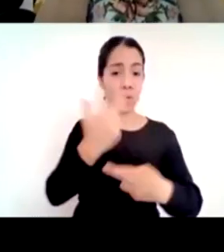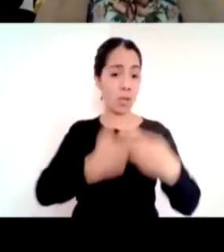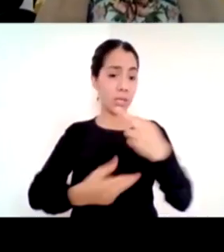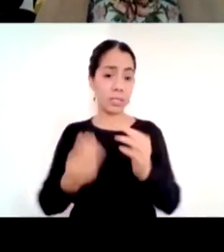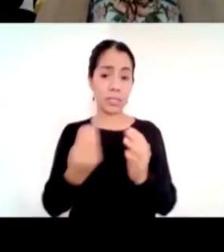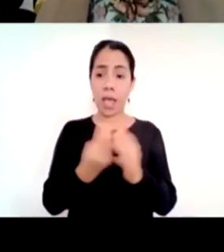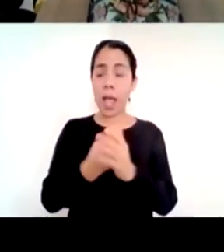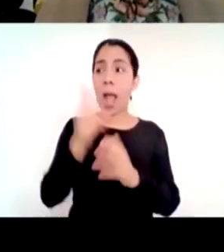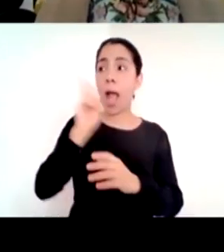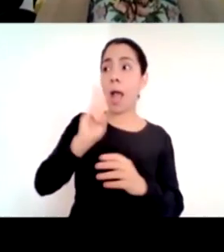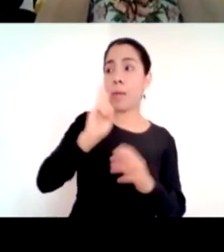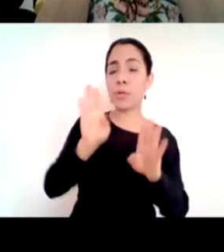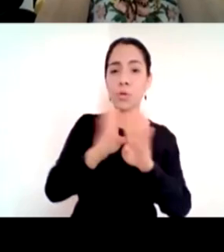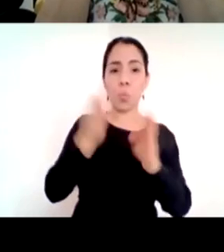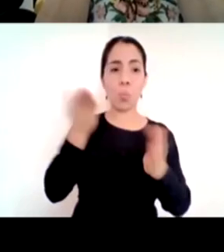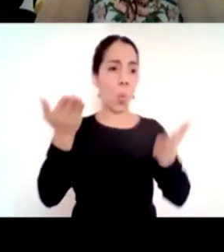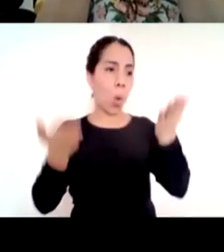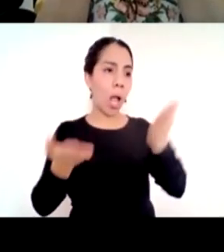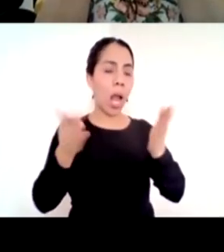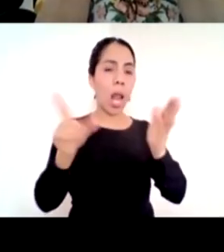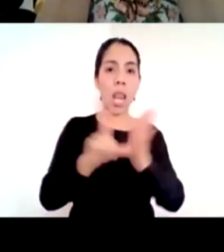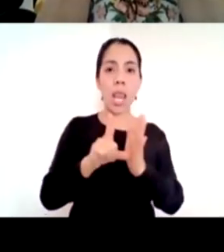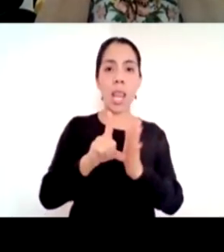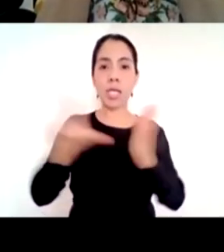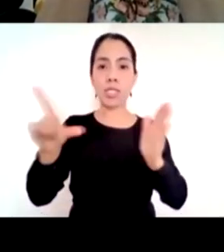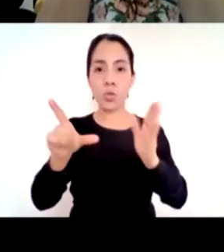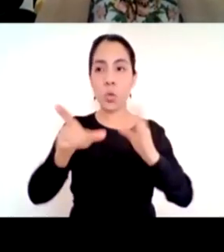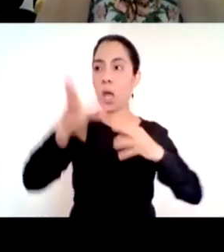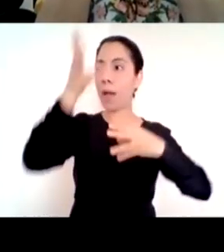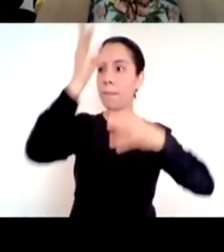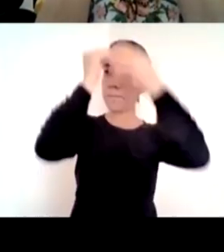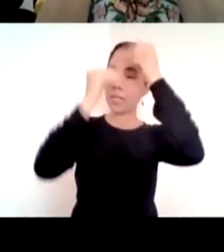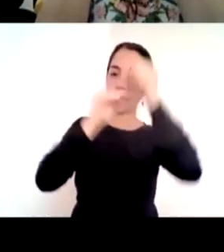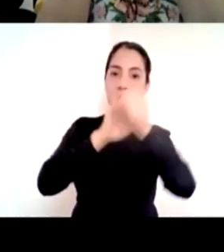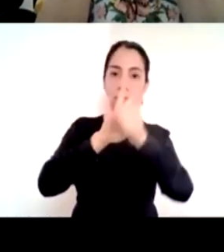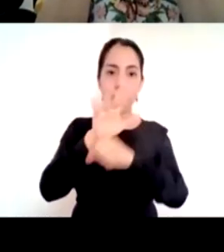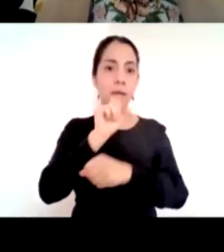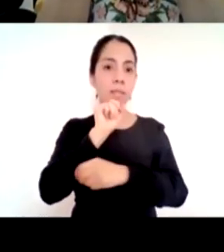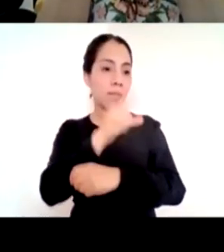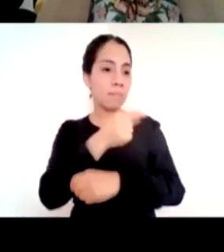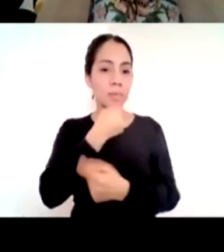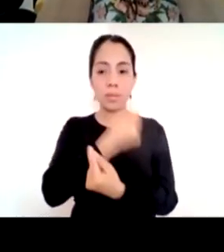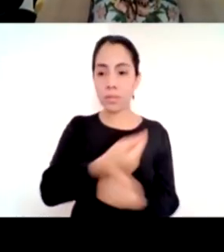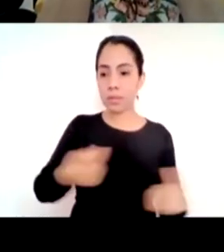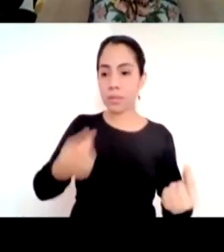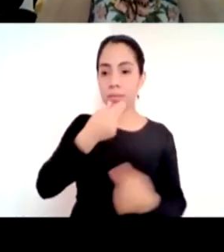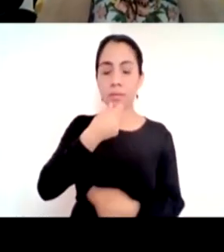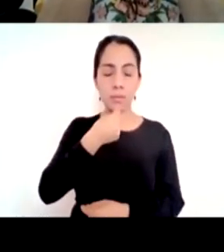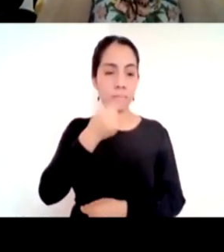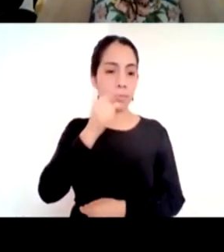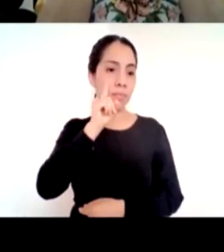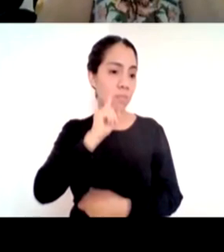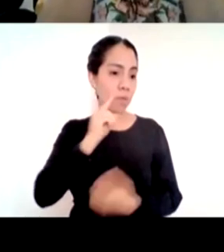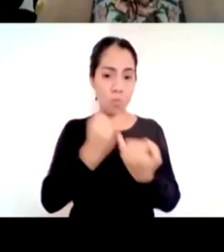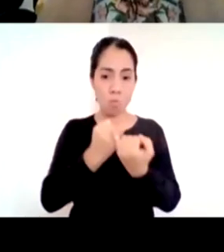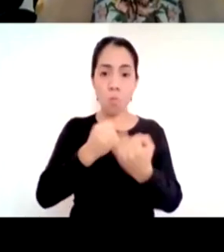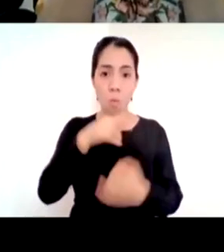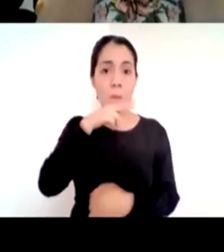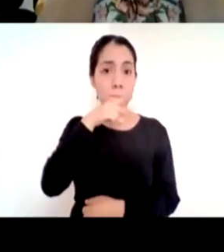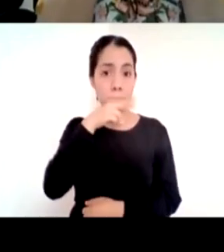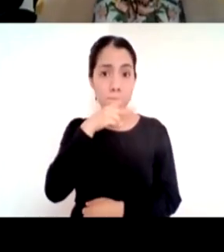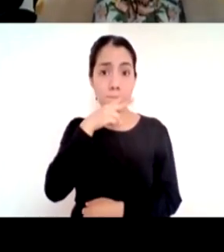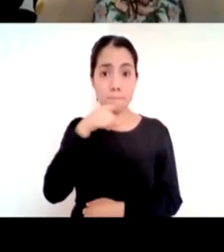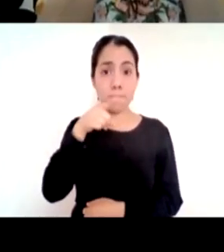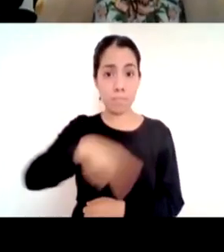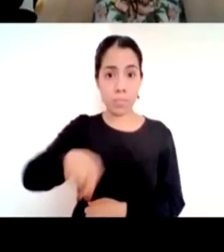hablando de qué aprendimos que estemos hablando de cómo nos preocupan las niñas y los niños pues es algo muy importante porque no estamos hablando de la